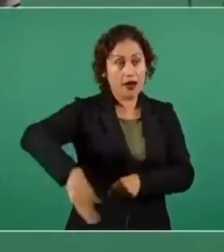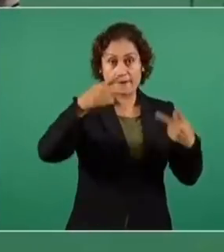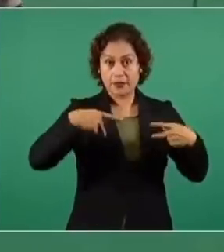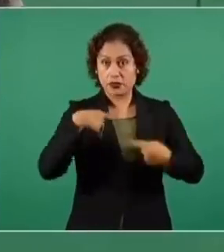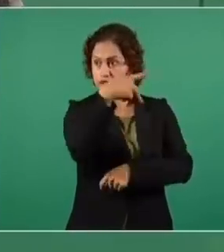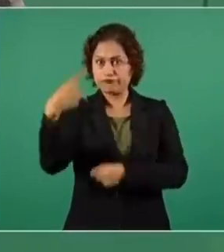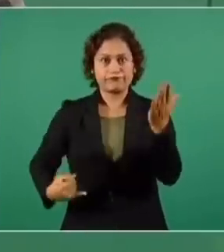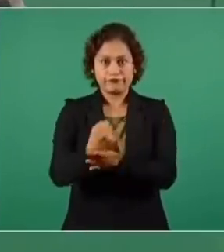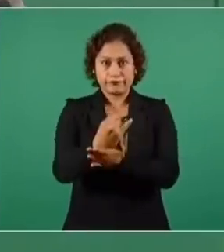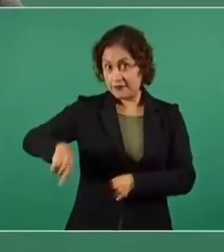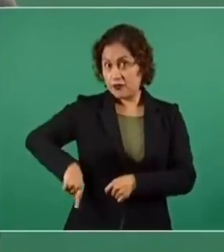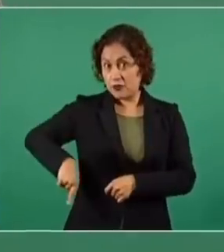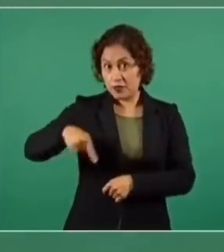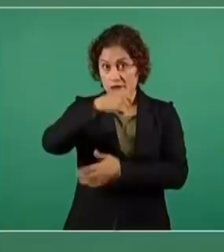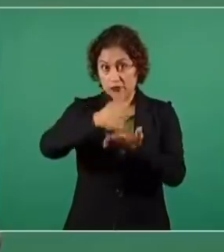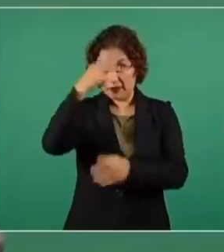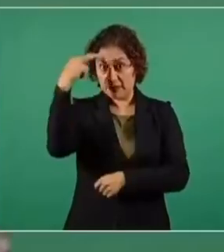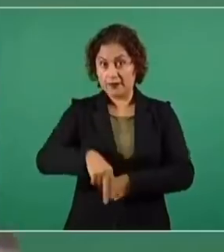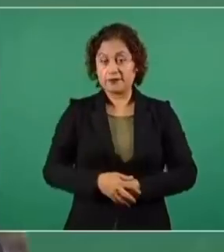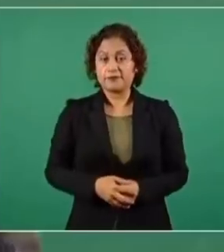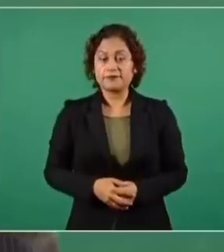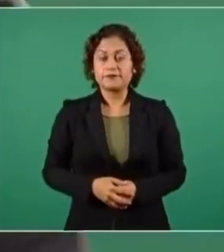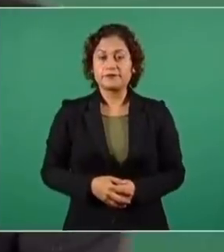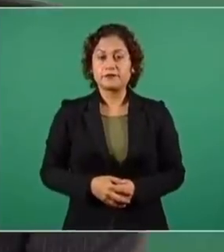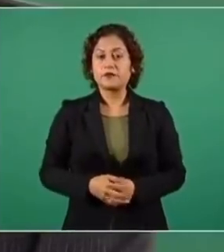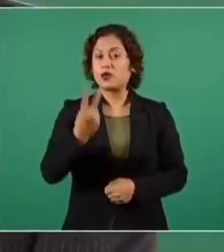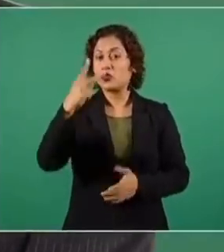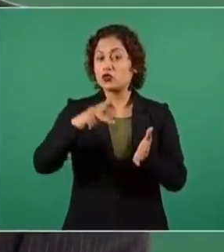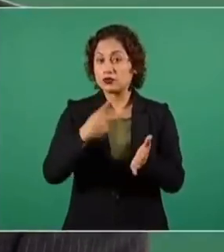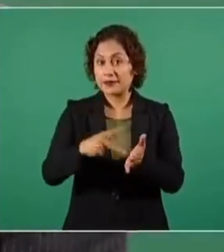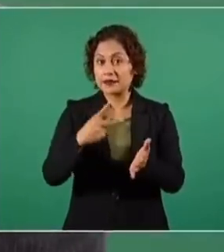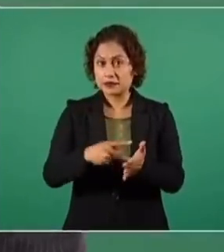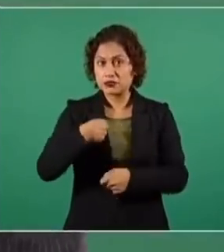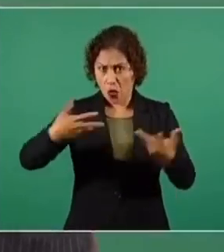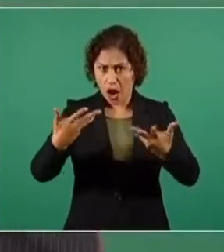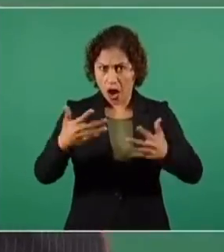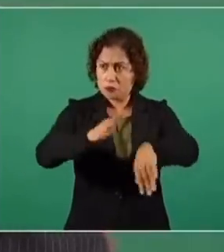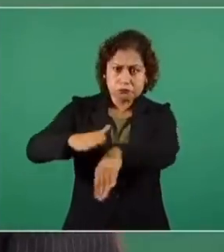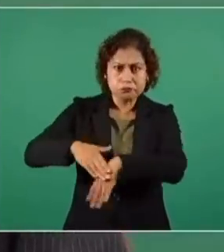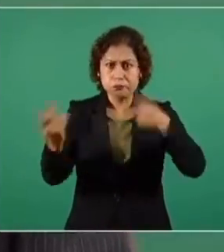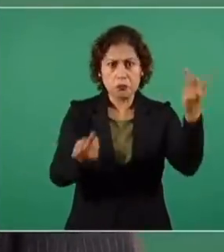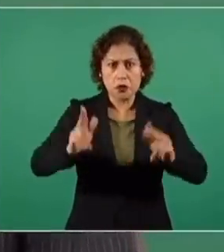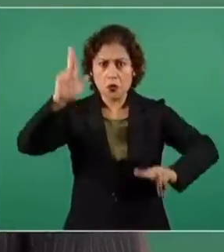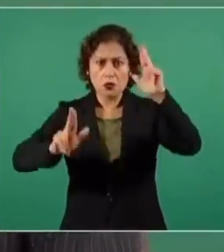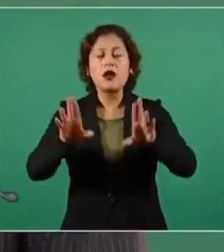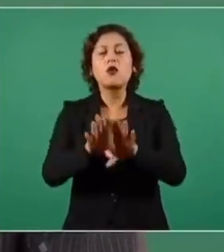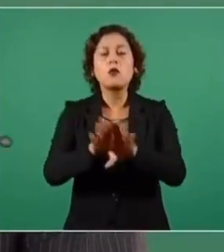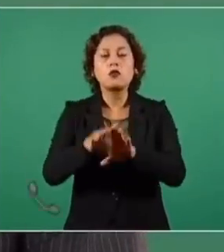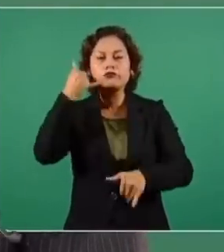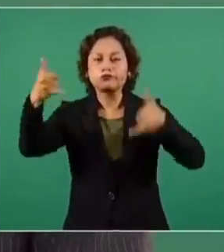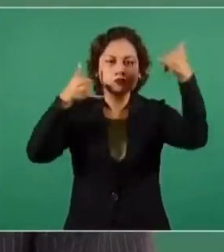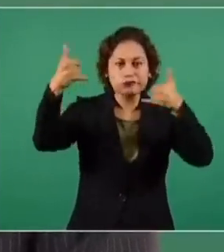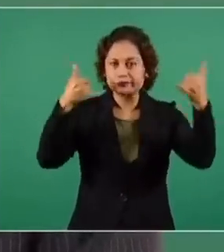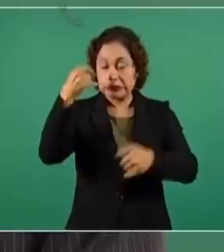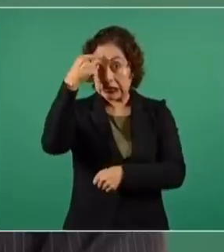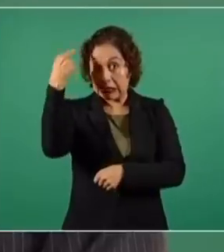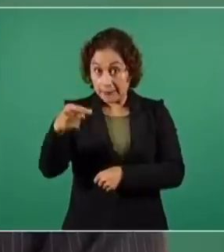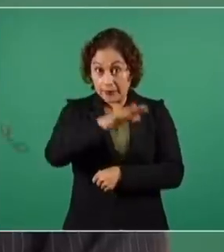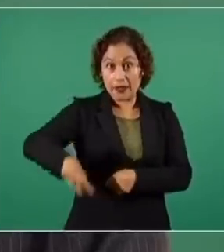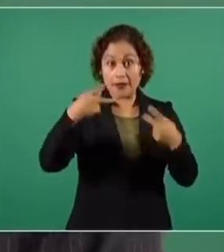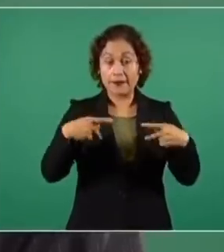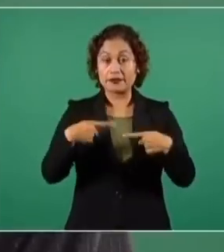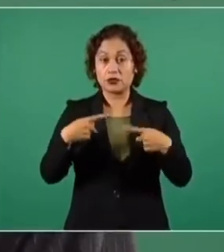vez. Yo fui jefe de gobierno en la ciudad de México. Y en dos ocasiones llevé a cabo una consulta telefónica. Para que la gente